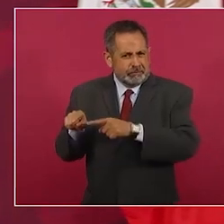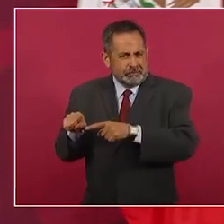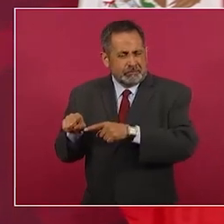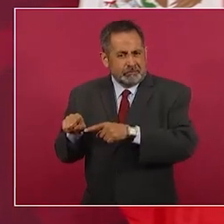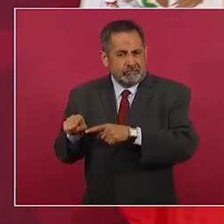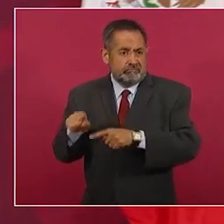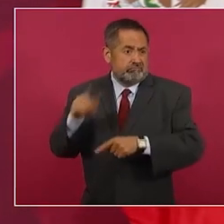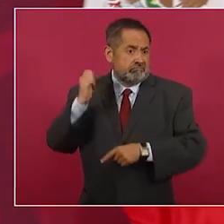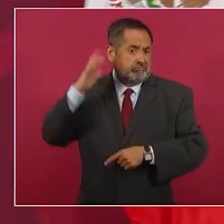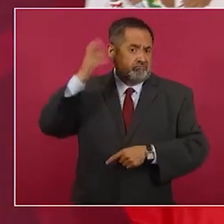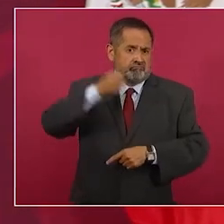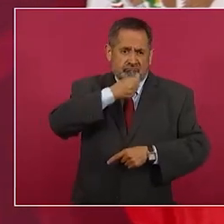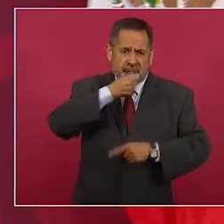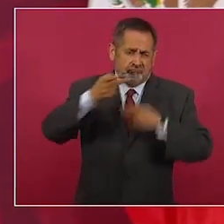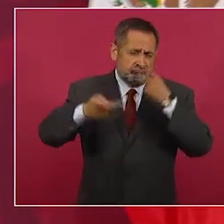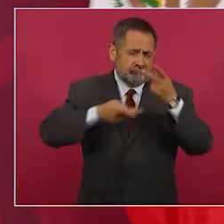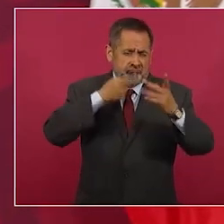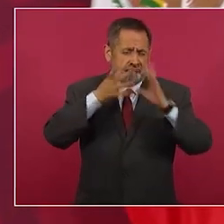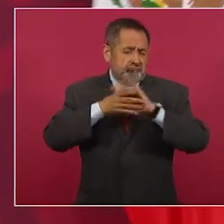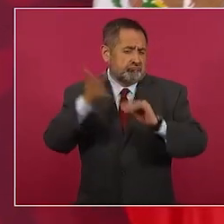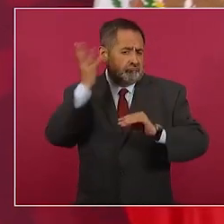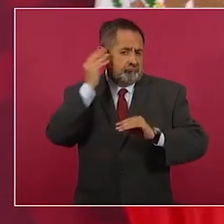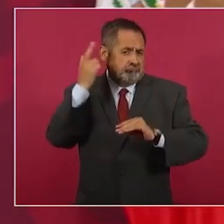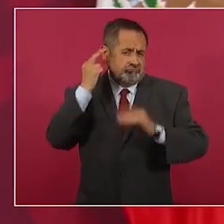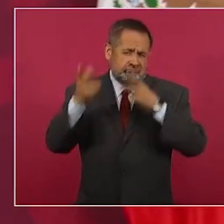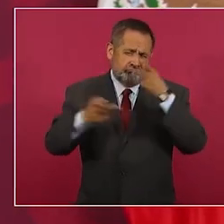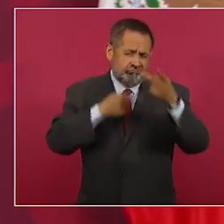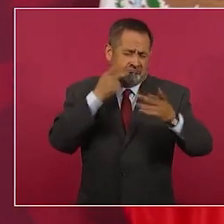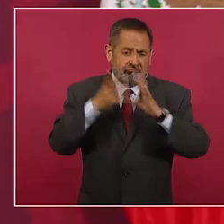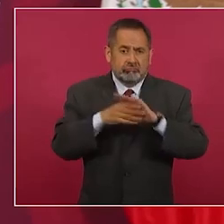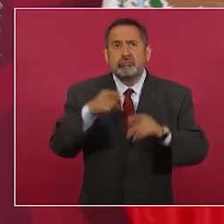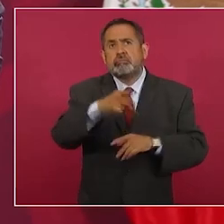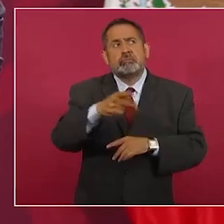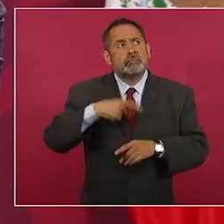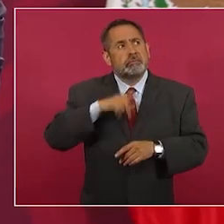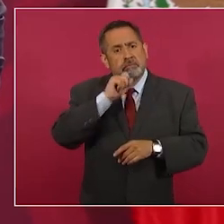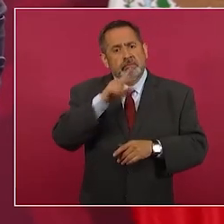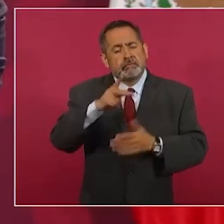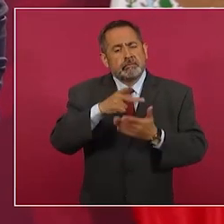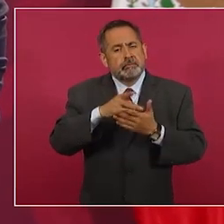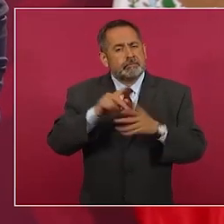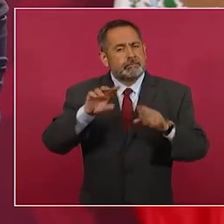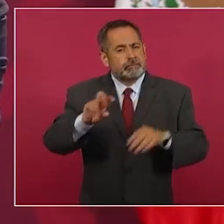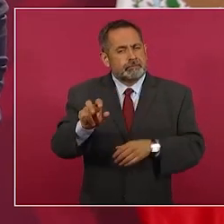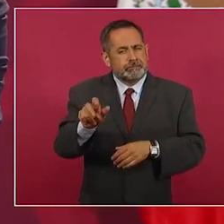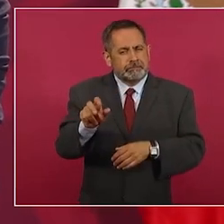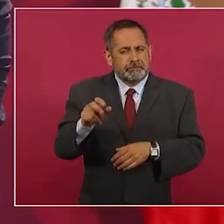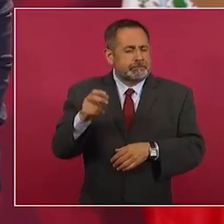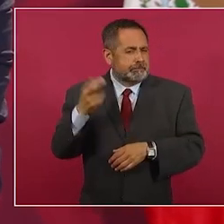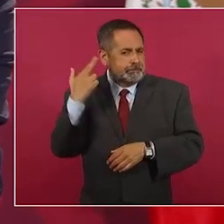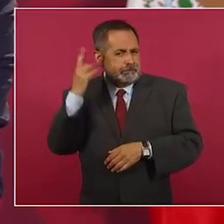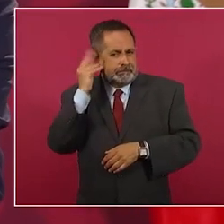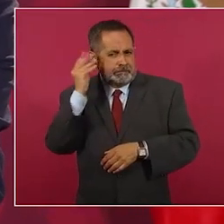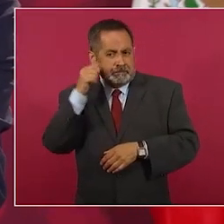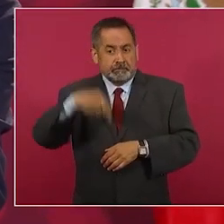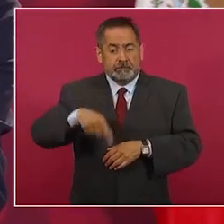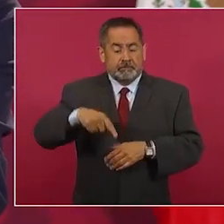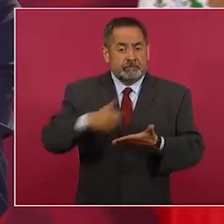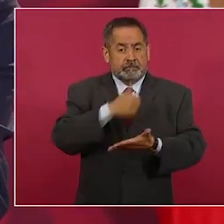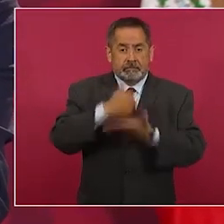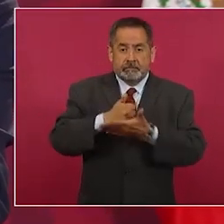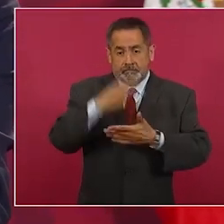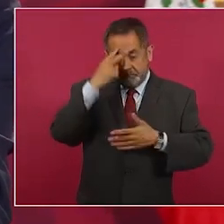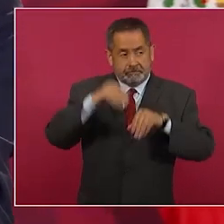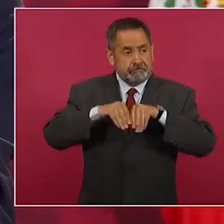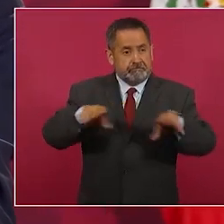un gran comunicador tenía un programa esto para los jóvenes aquí en la Ciudad de